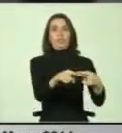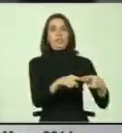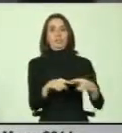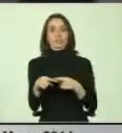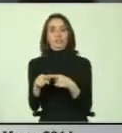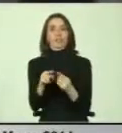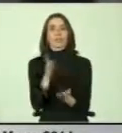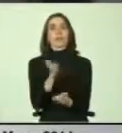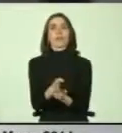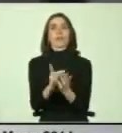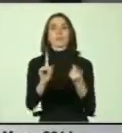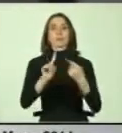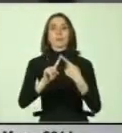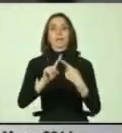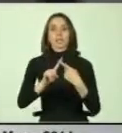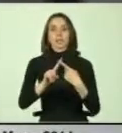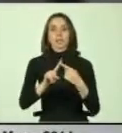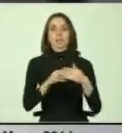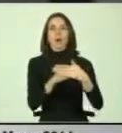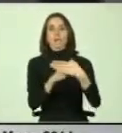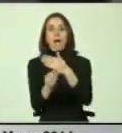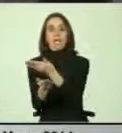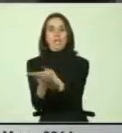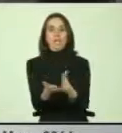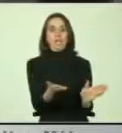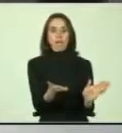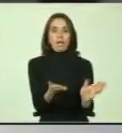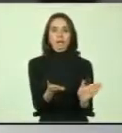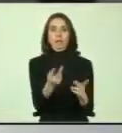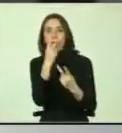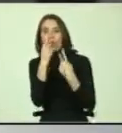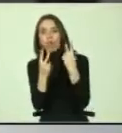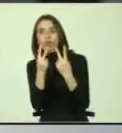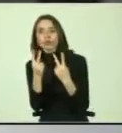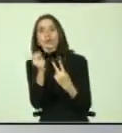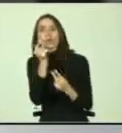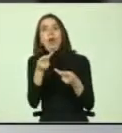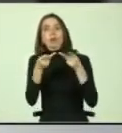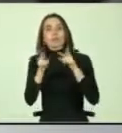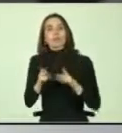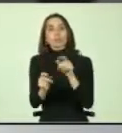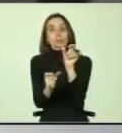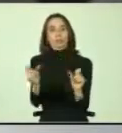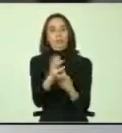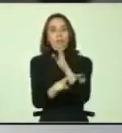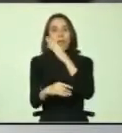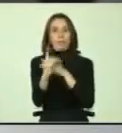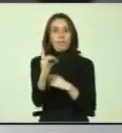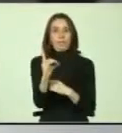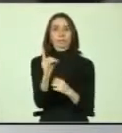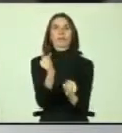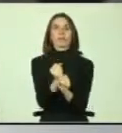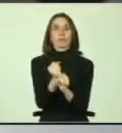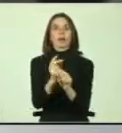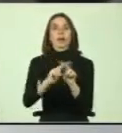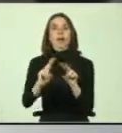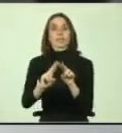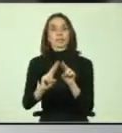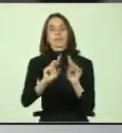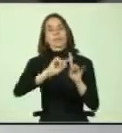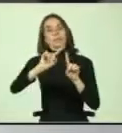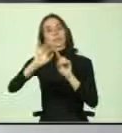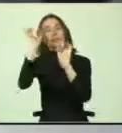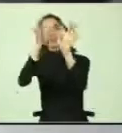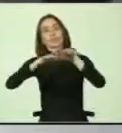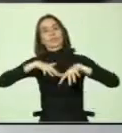debe participar en remover las barreras, conocer qué son los derechos de las personas con discapacidad y se está trabajando en la realización de variados